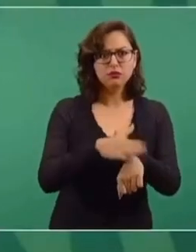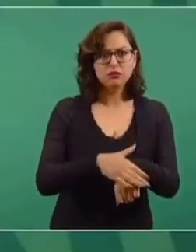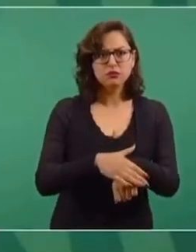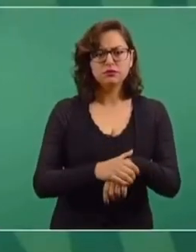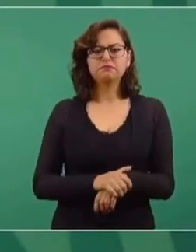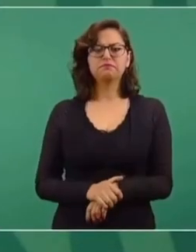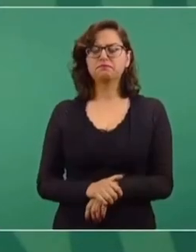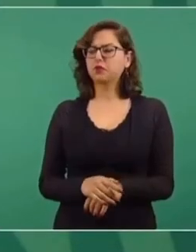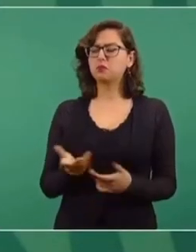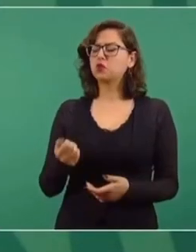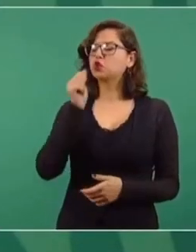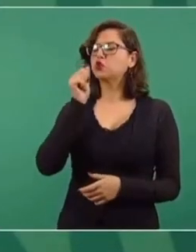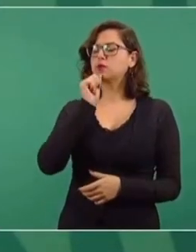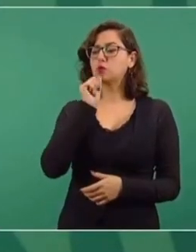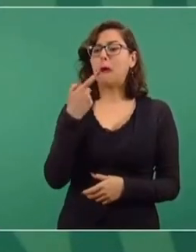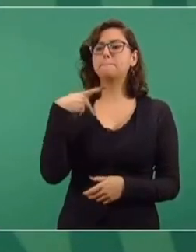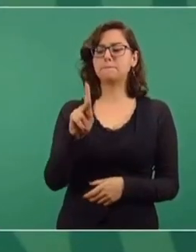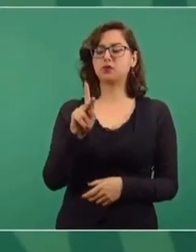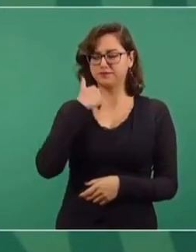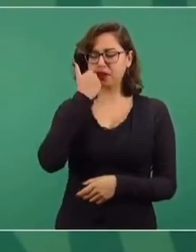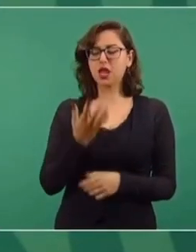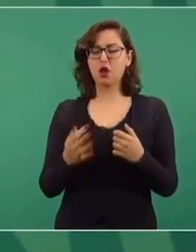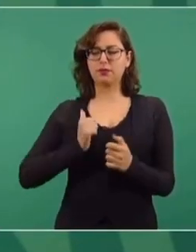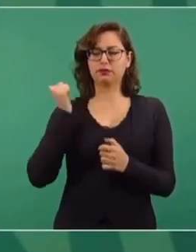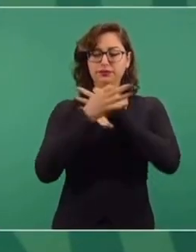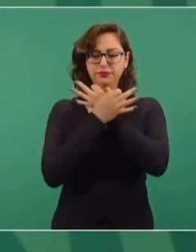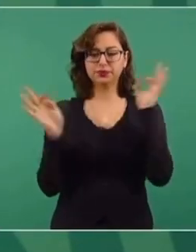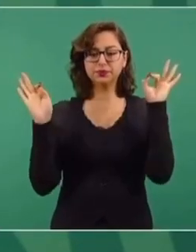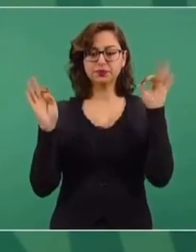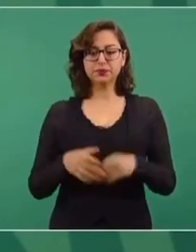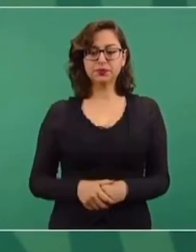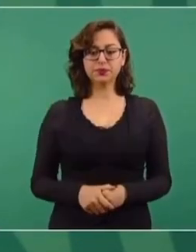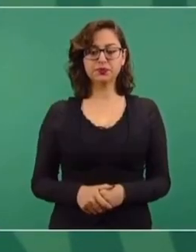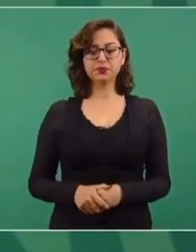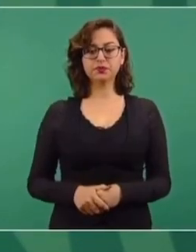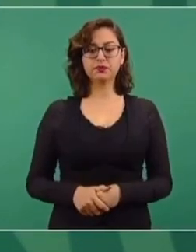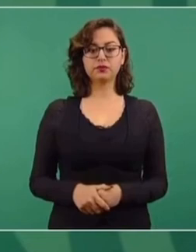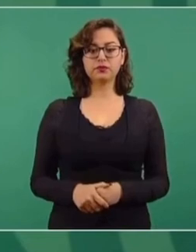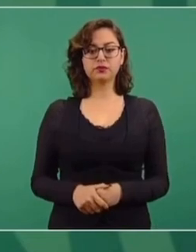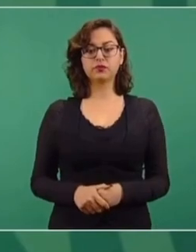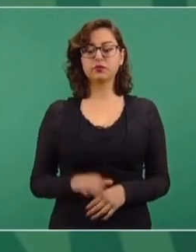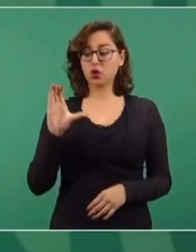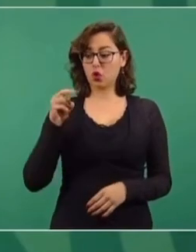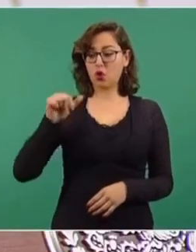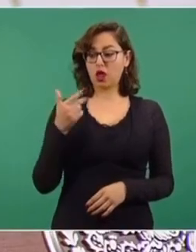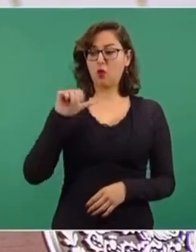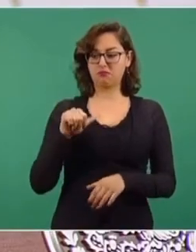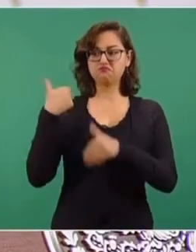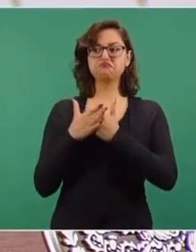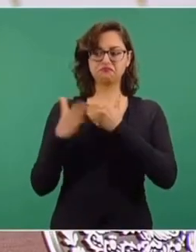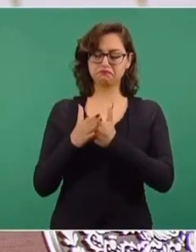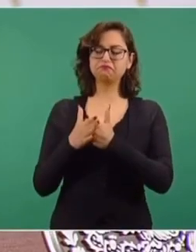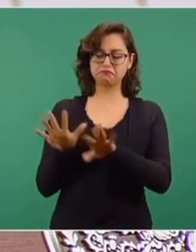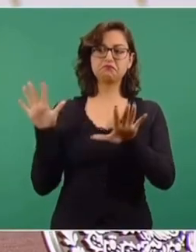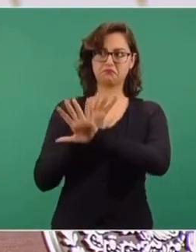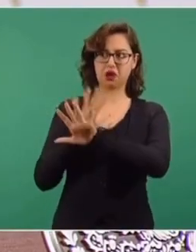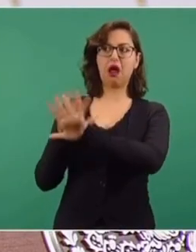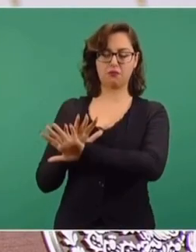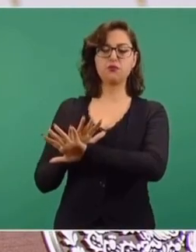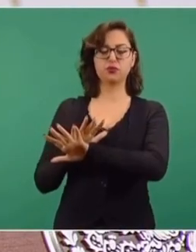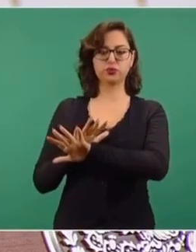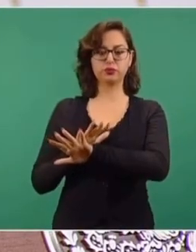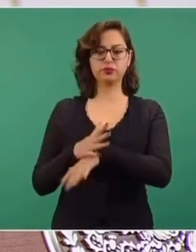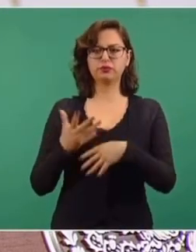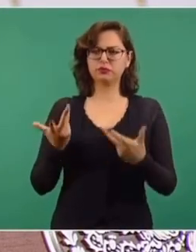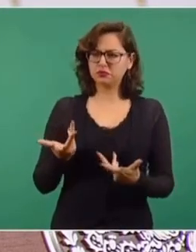Vamos informarles algo sobre esto. Va a haber cambios con agua, pero no porque